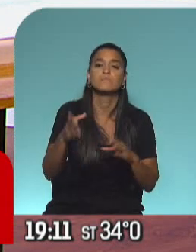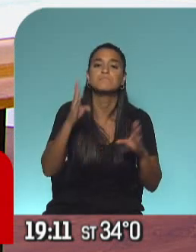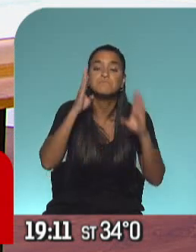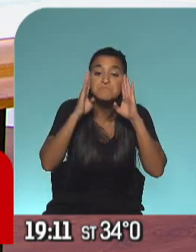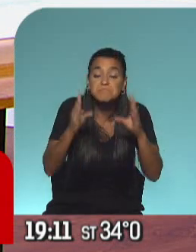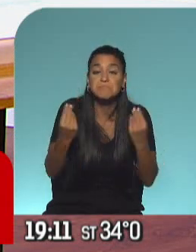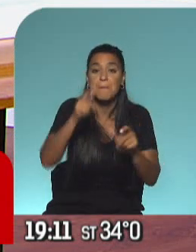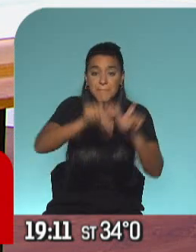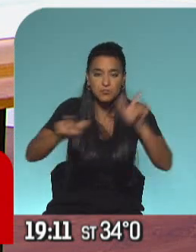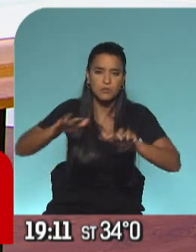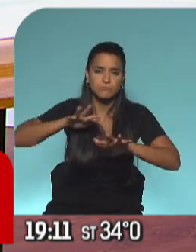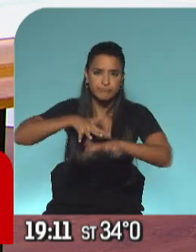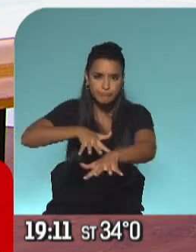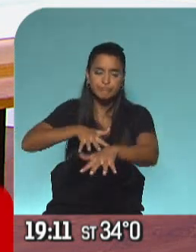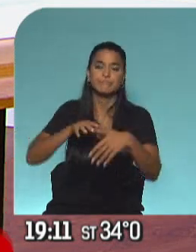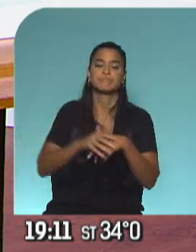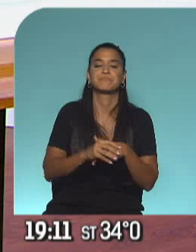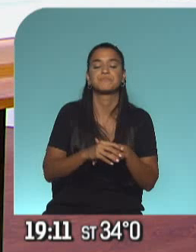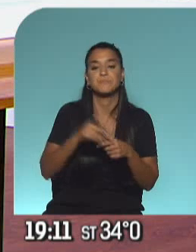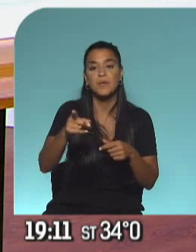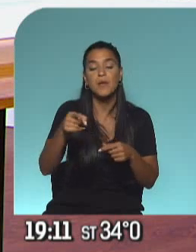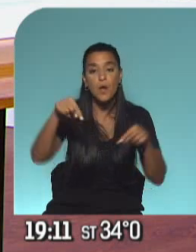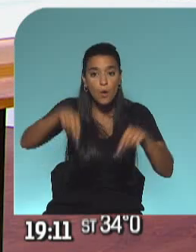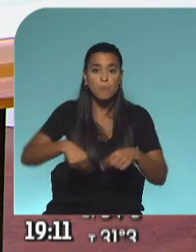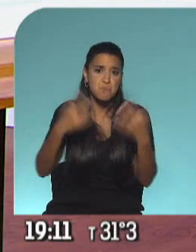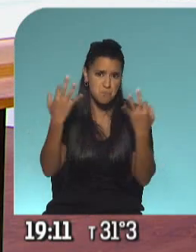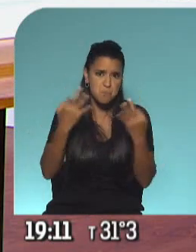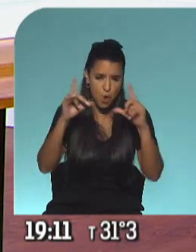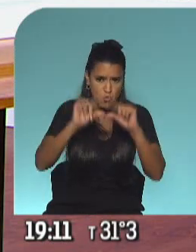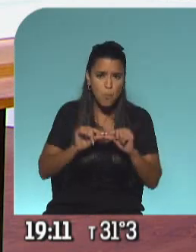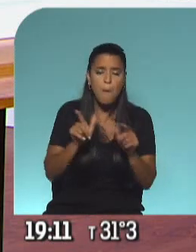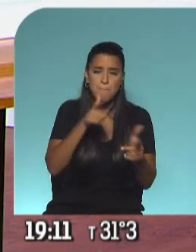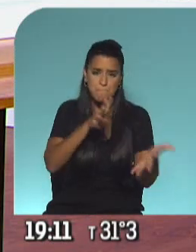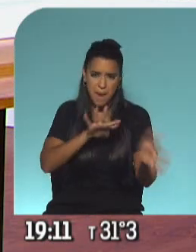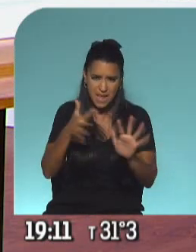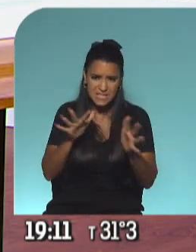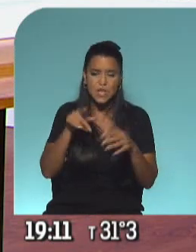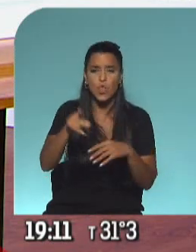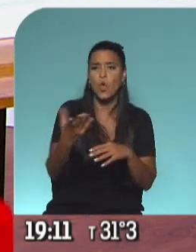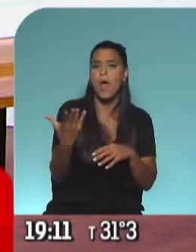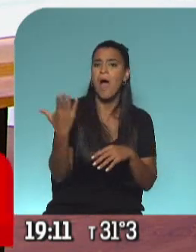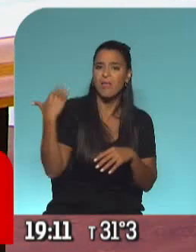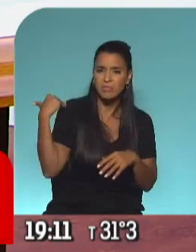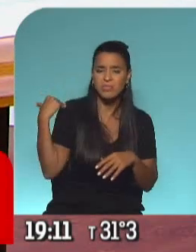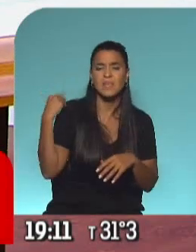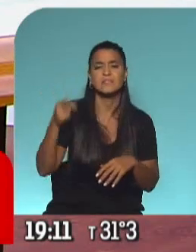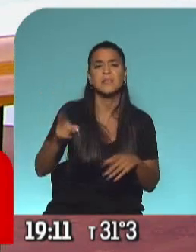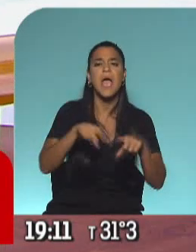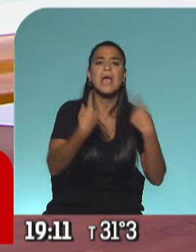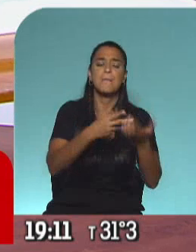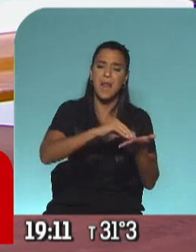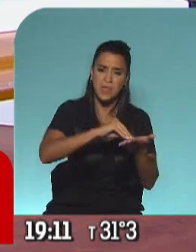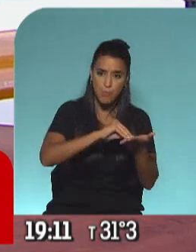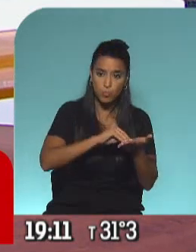aquellos que se han movilizado. Vemos un buen número, similar a esta hora, lo que habíamos tenido aquella vez en Cámara de